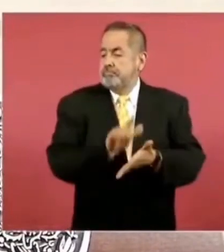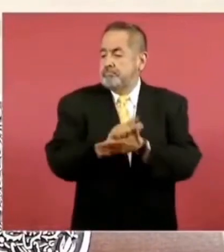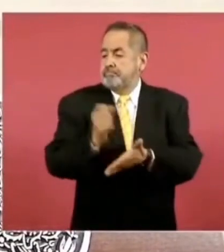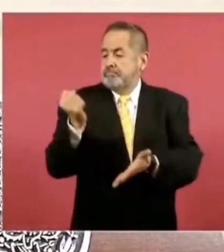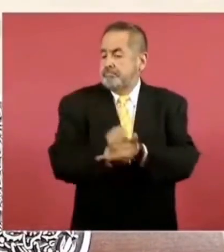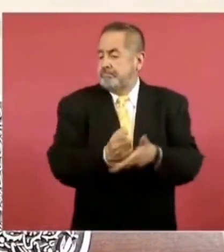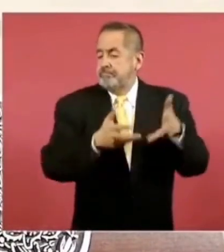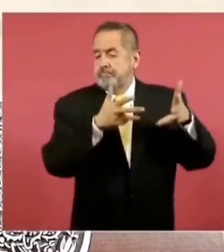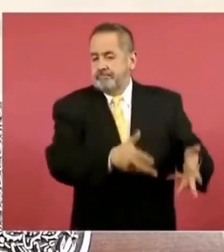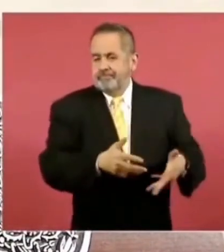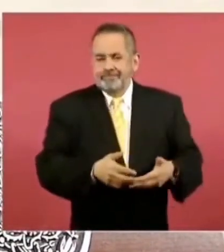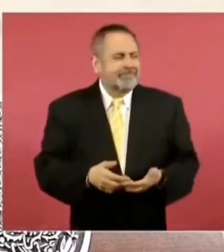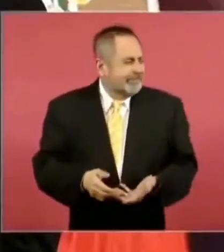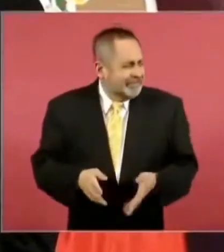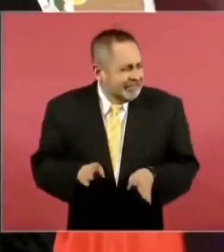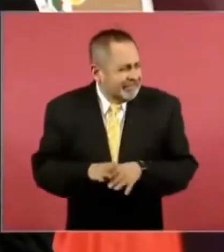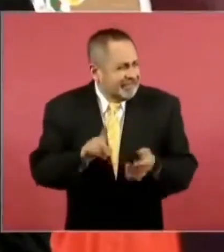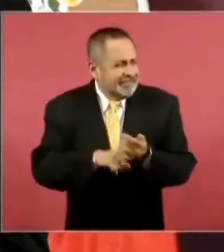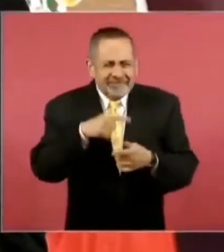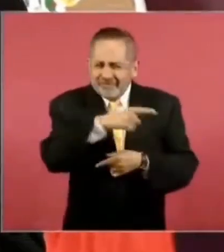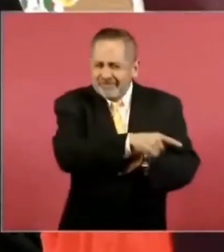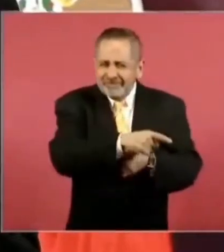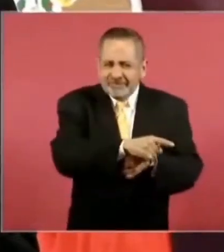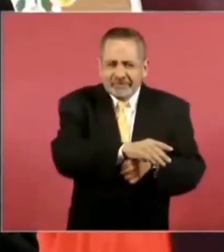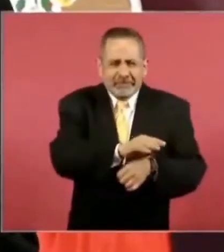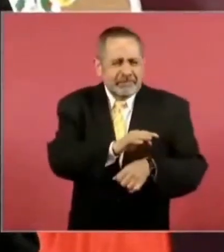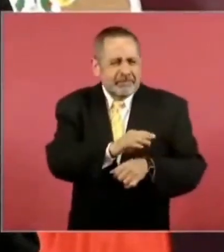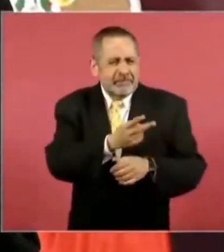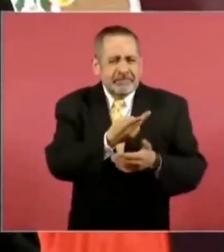del Poder Judicial. Dos.